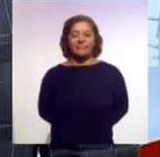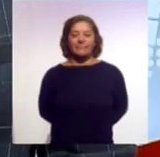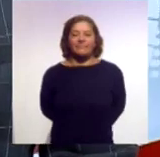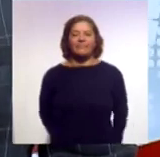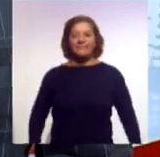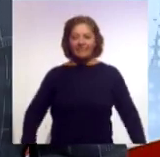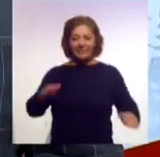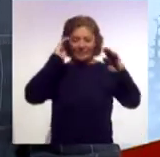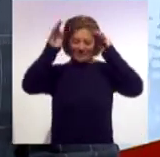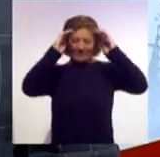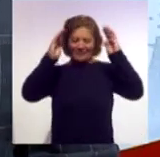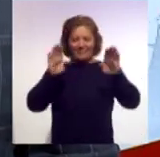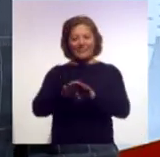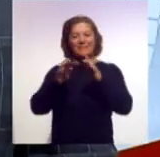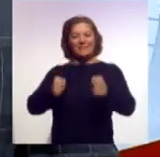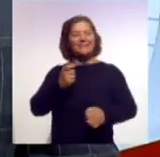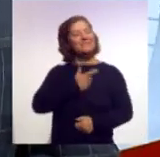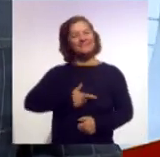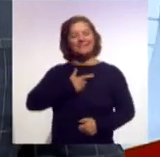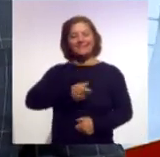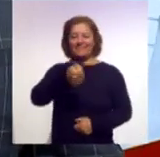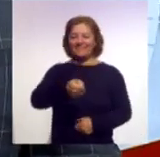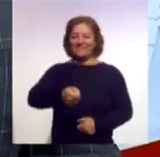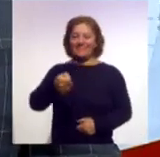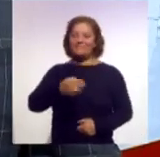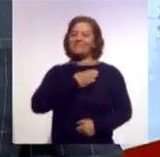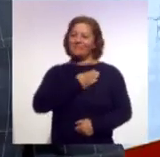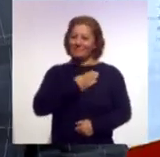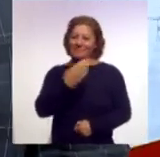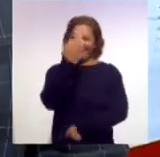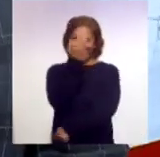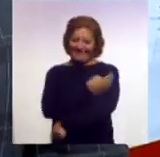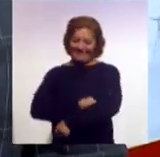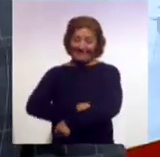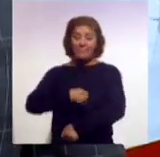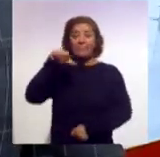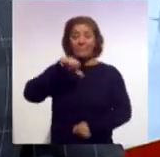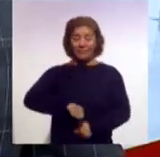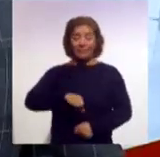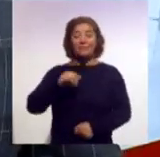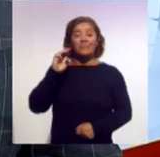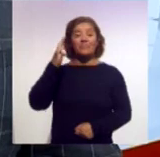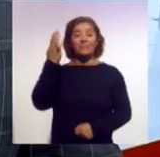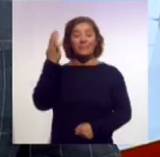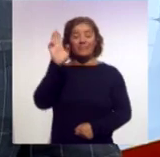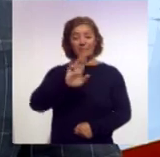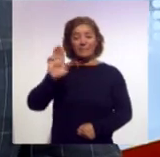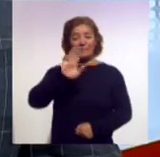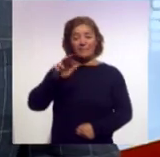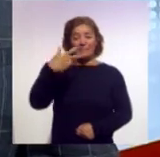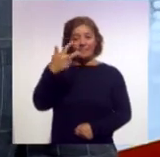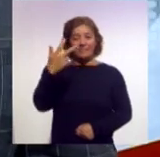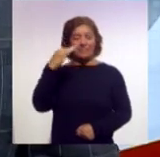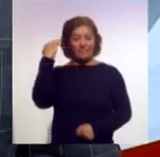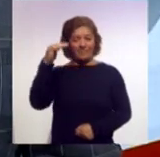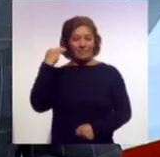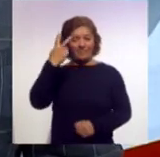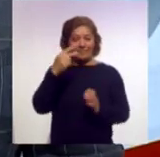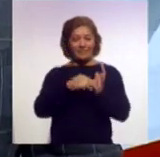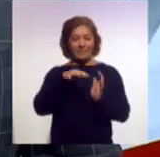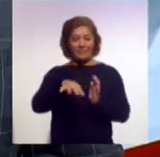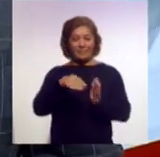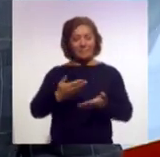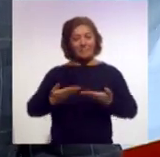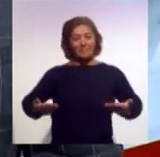Hola, tal? ¿Cómo está? Qué gusto saludarle. Muy buenas tardes. Es miércoles 13 de marzo de 2019 y